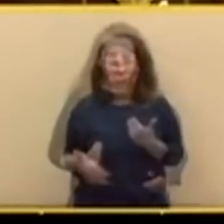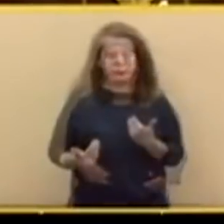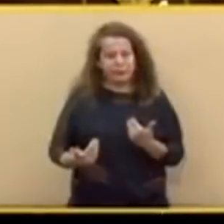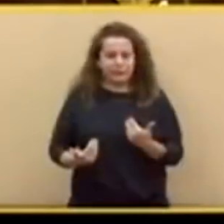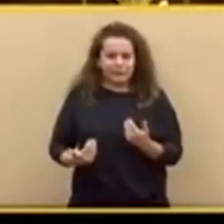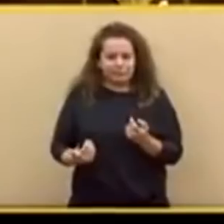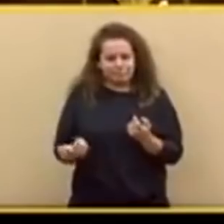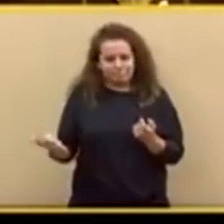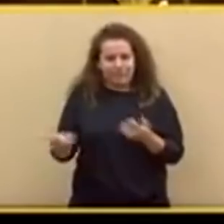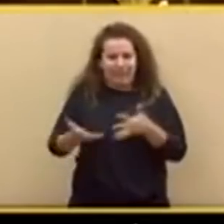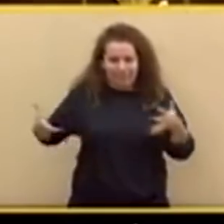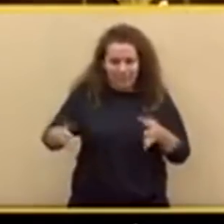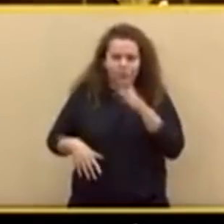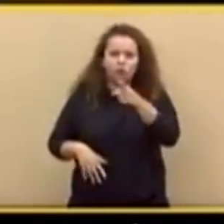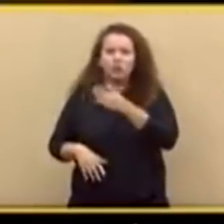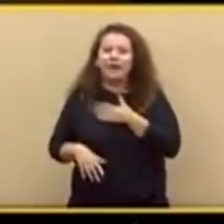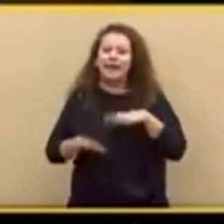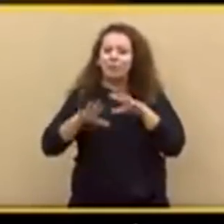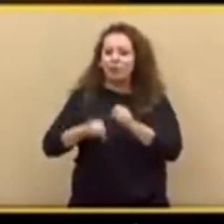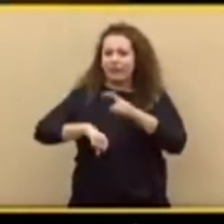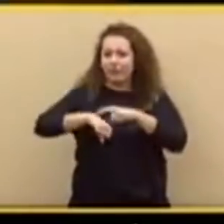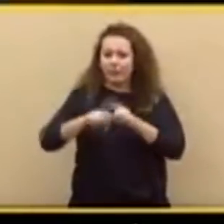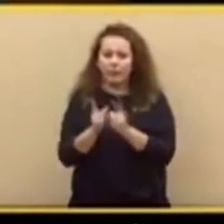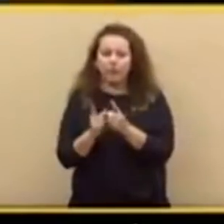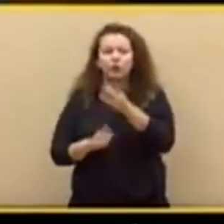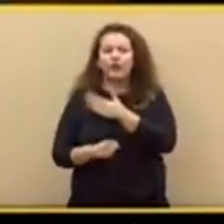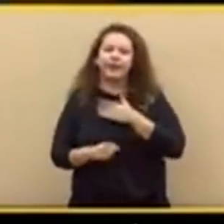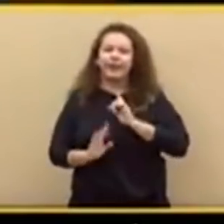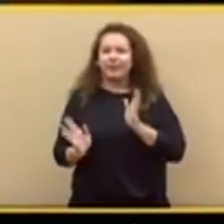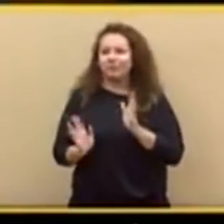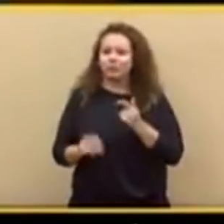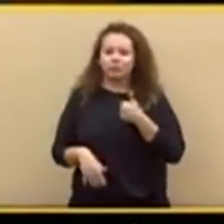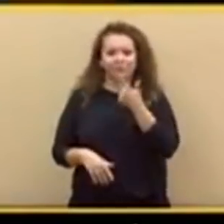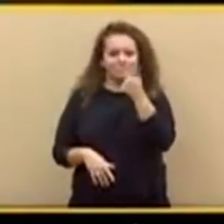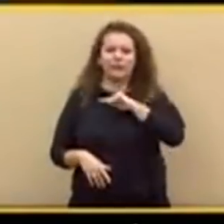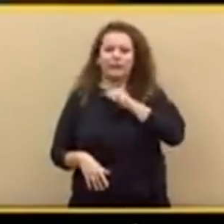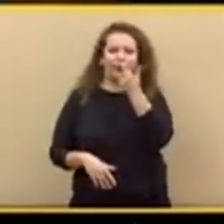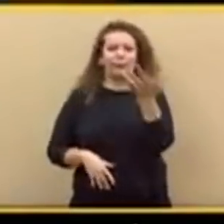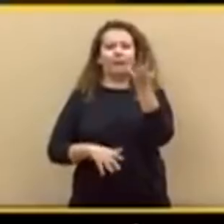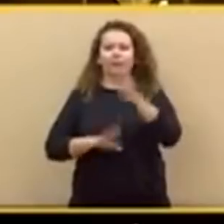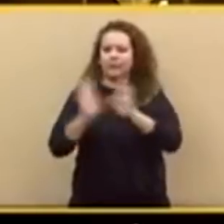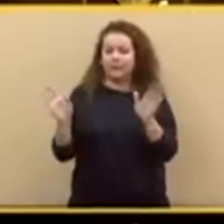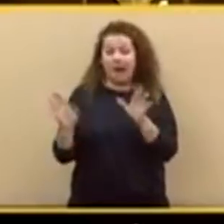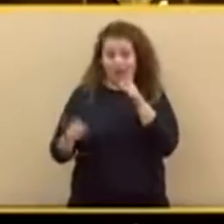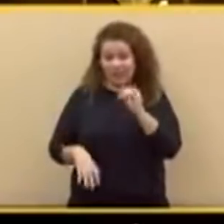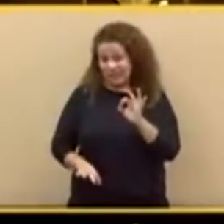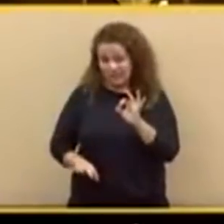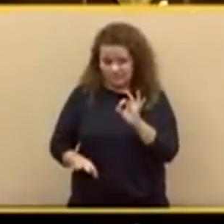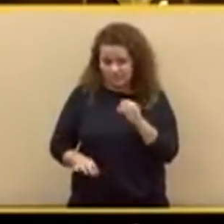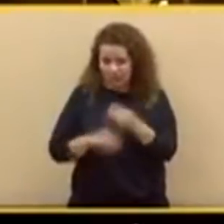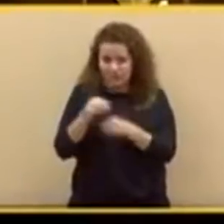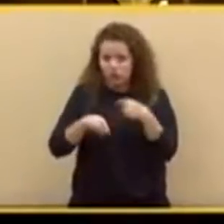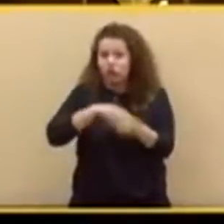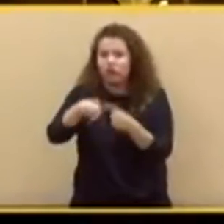Y usted no tenía más plan que darle gusto a su ego que ya es una actividad a tiempo completo pero ha tenido usted la desgracia de